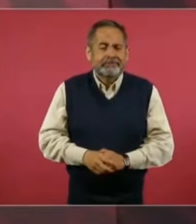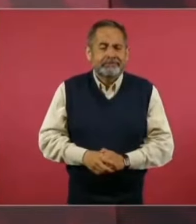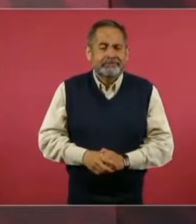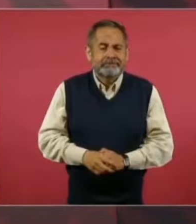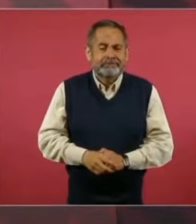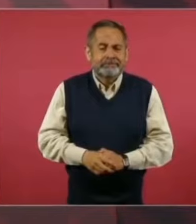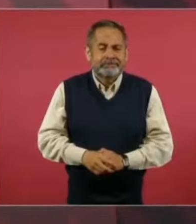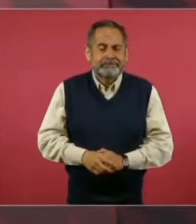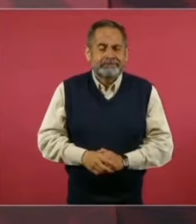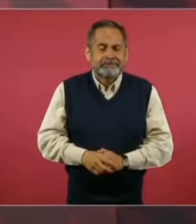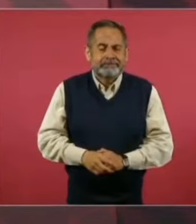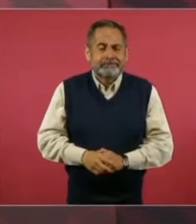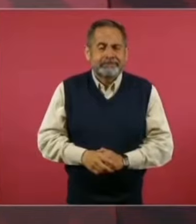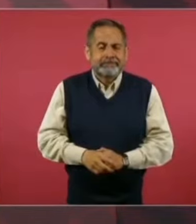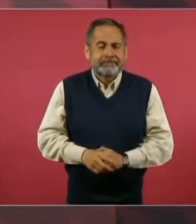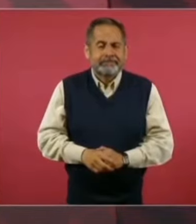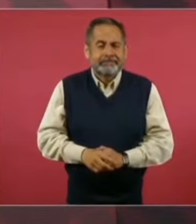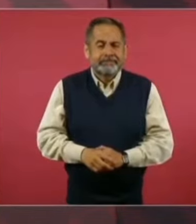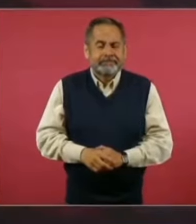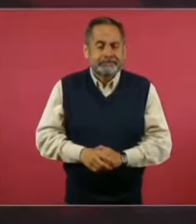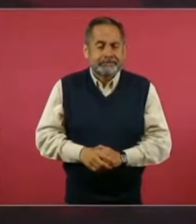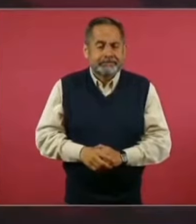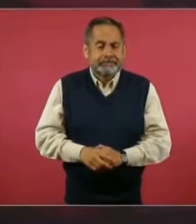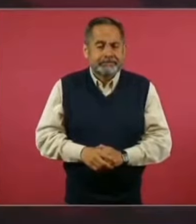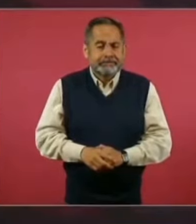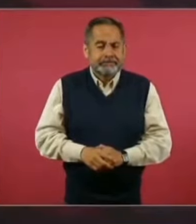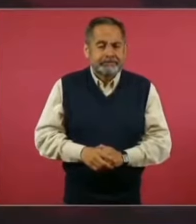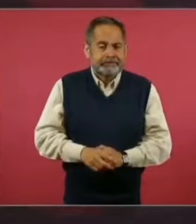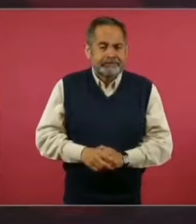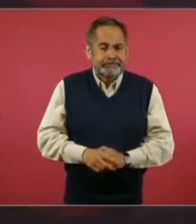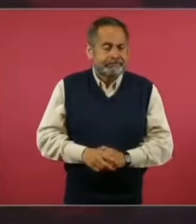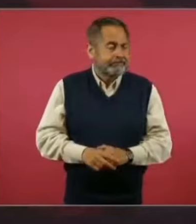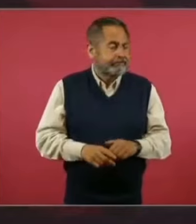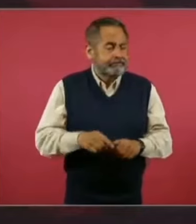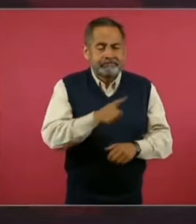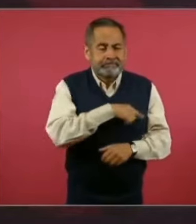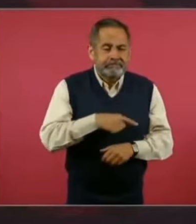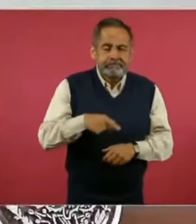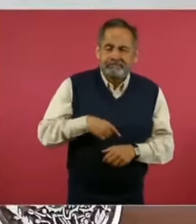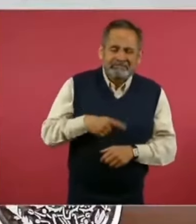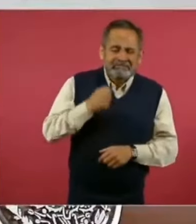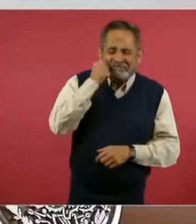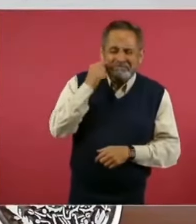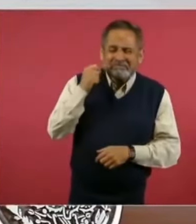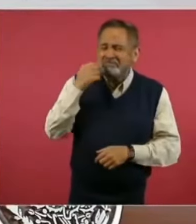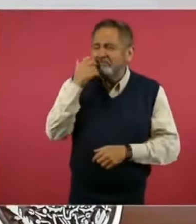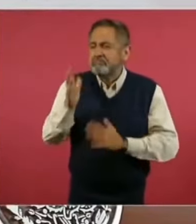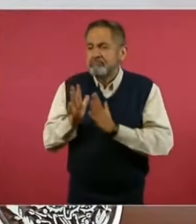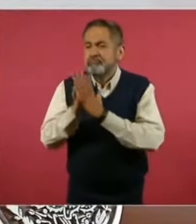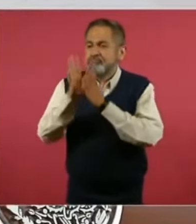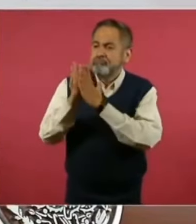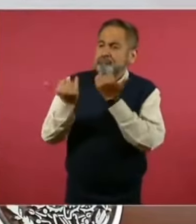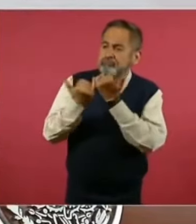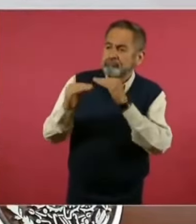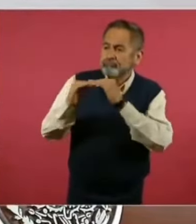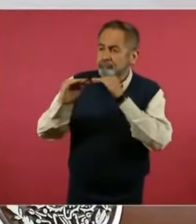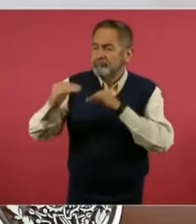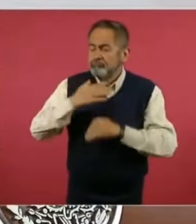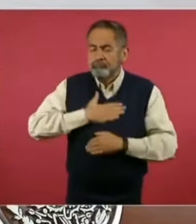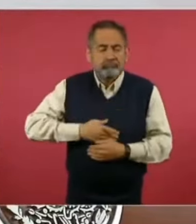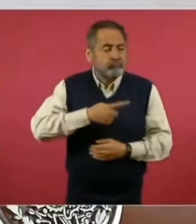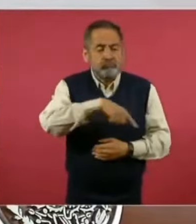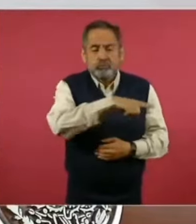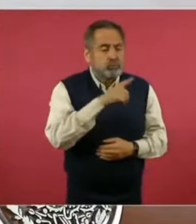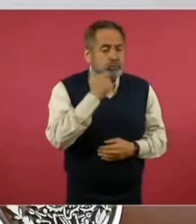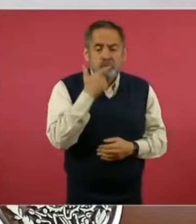dejar de manifiesto que no les importa la democracia ni la justicia,